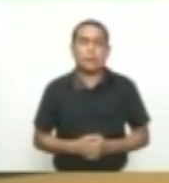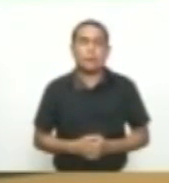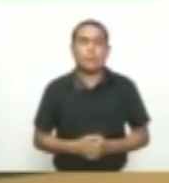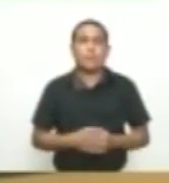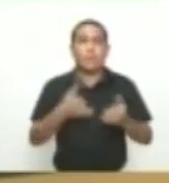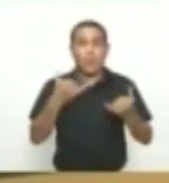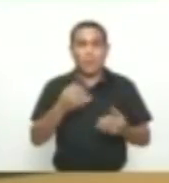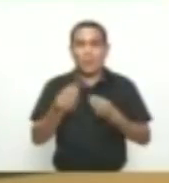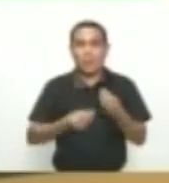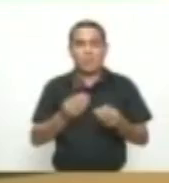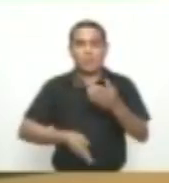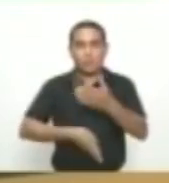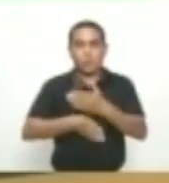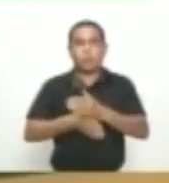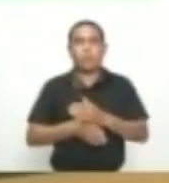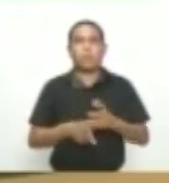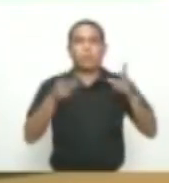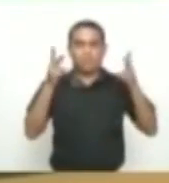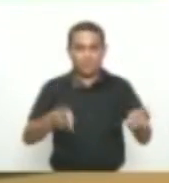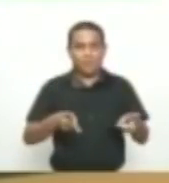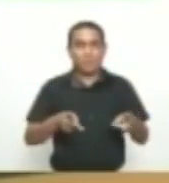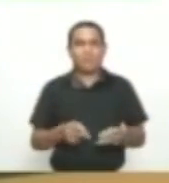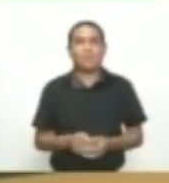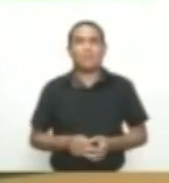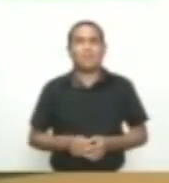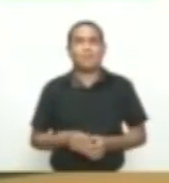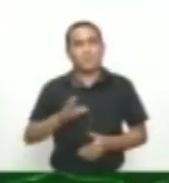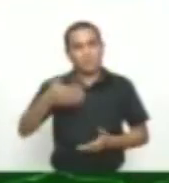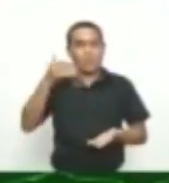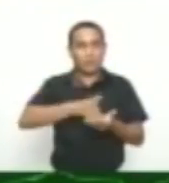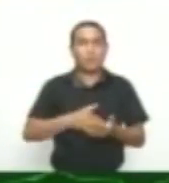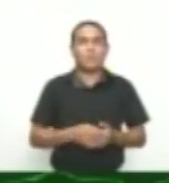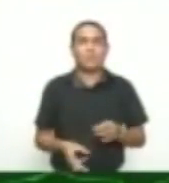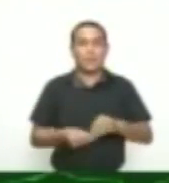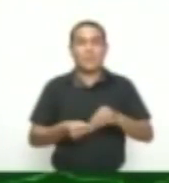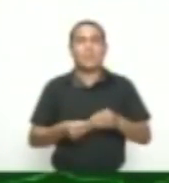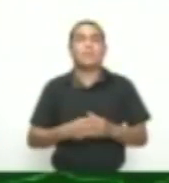información Entonces vamos A una pausa comercial Bien Ya regresamos Como